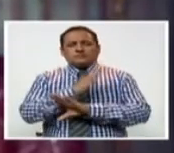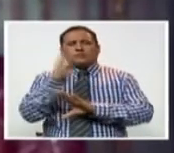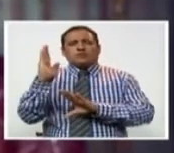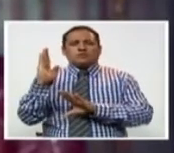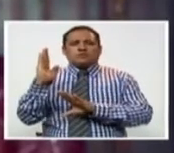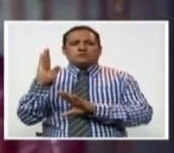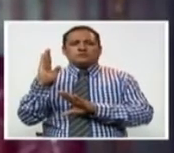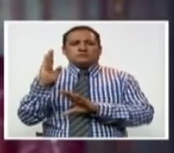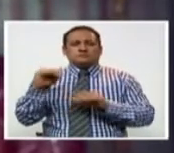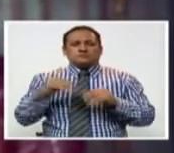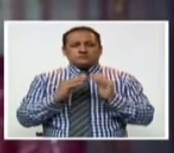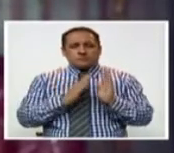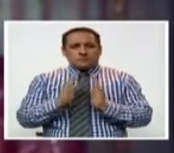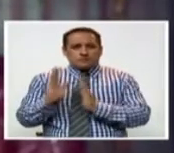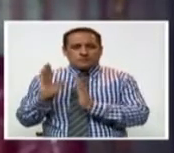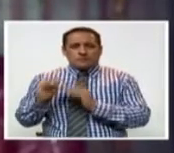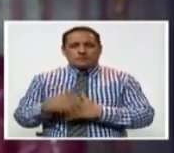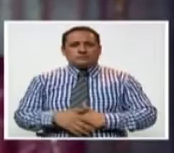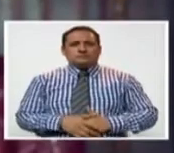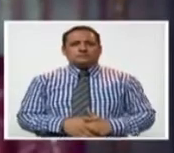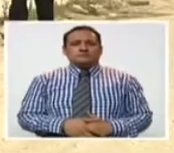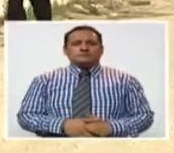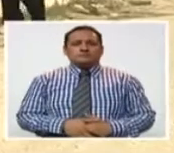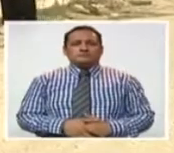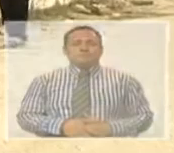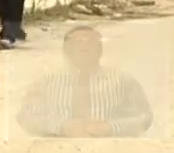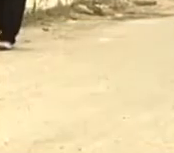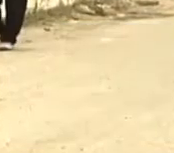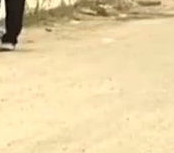situación que estamos pasando.